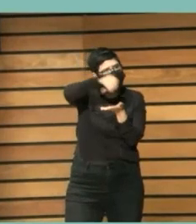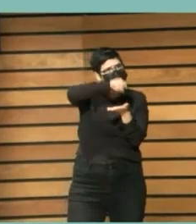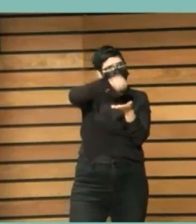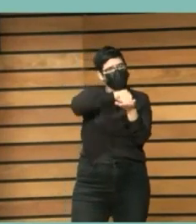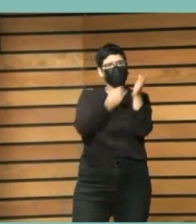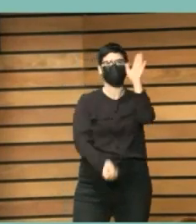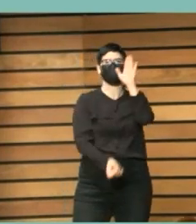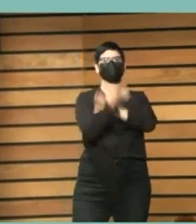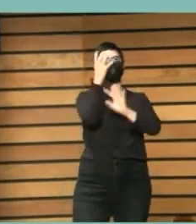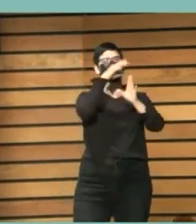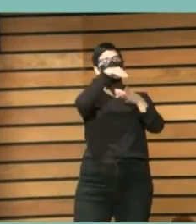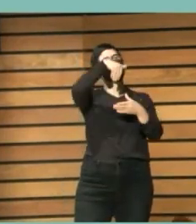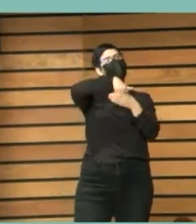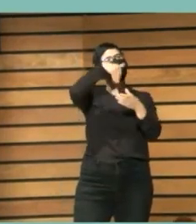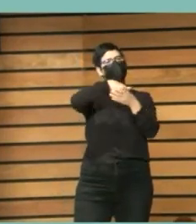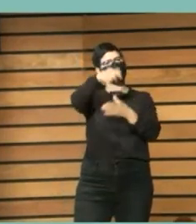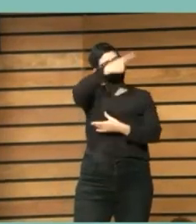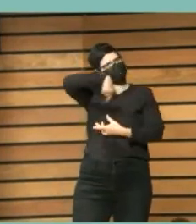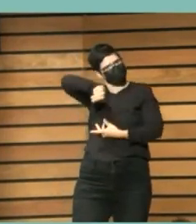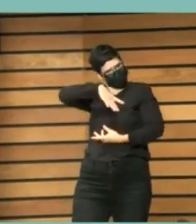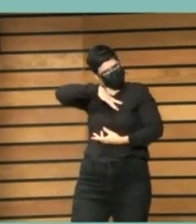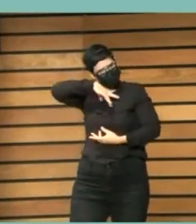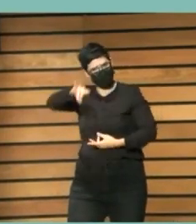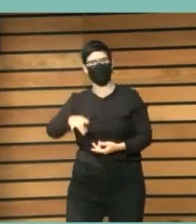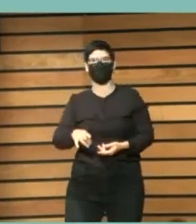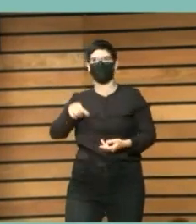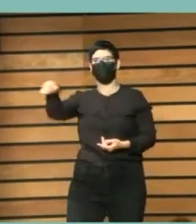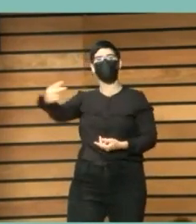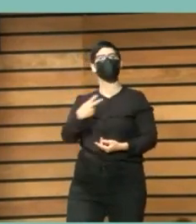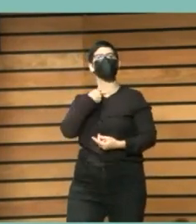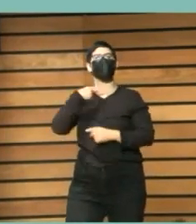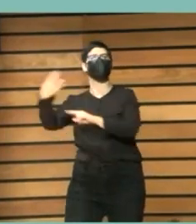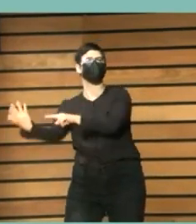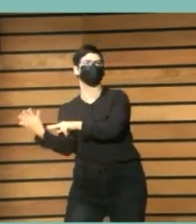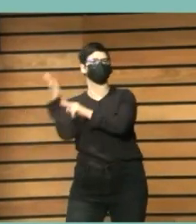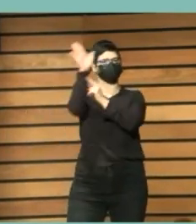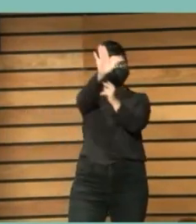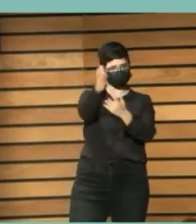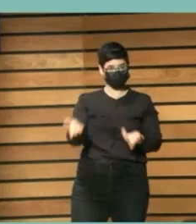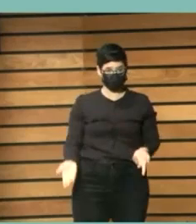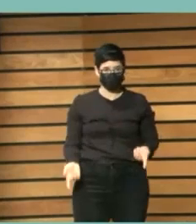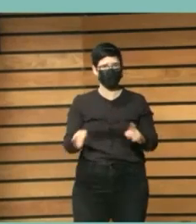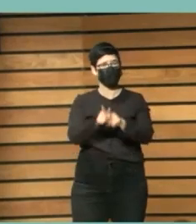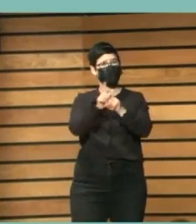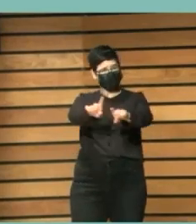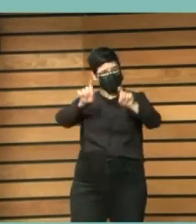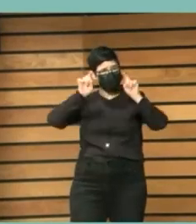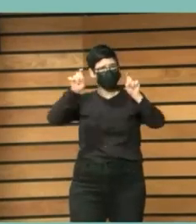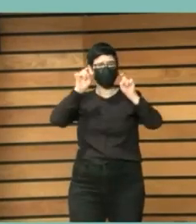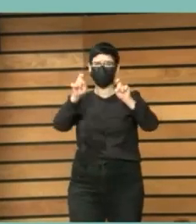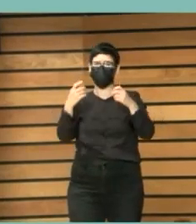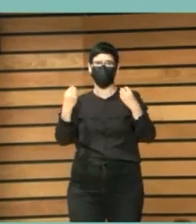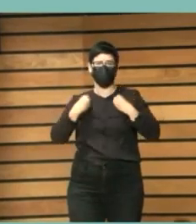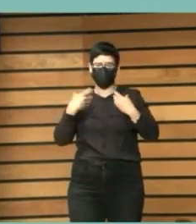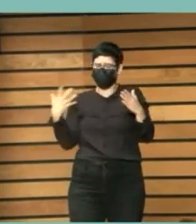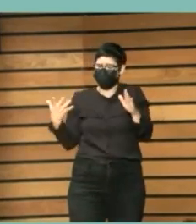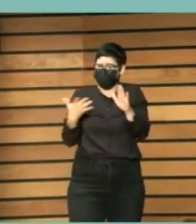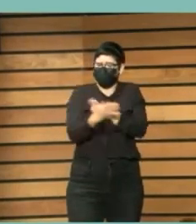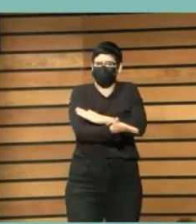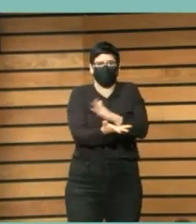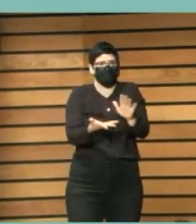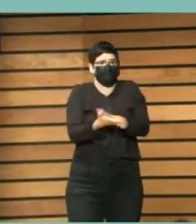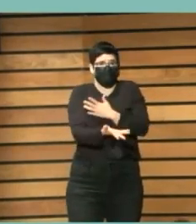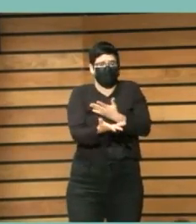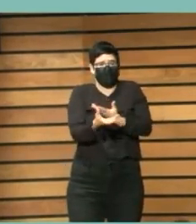decir y deben decir. Enseñar a lo largo de la vida, en definitiva democratizar el acceso a la información